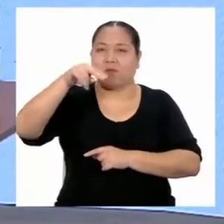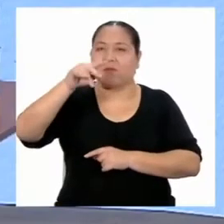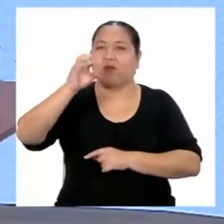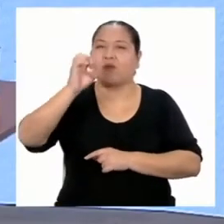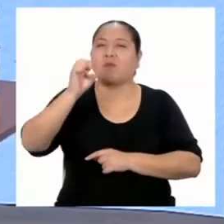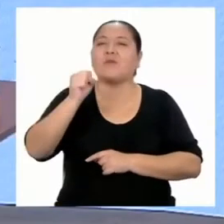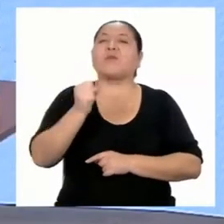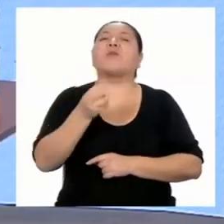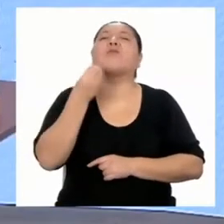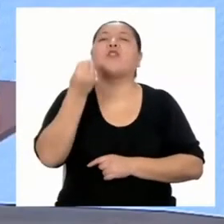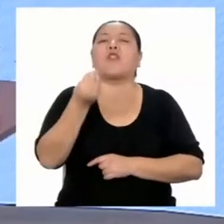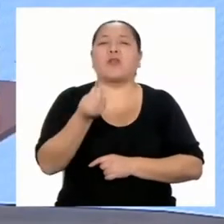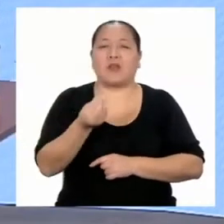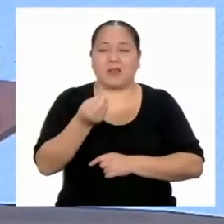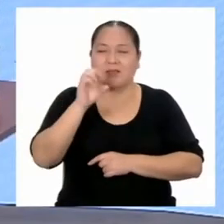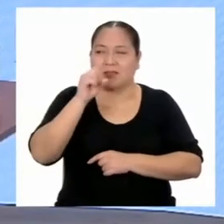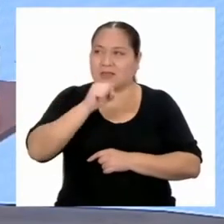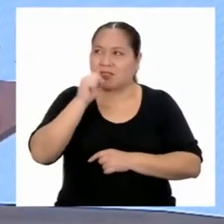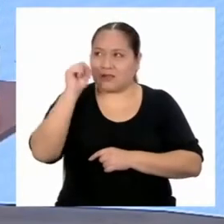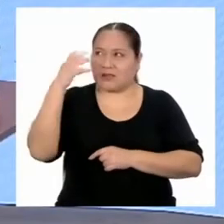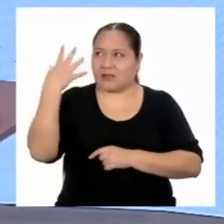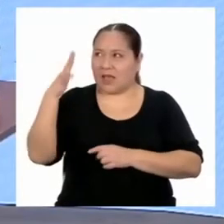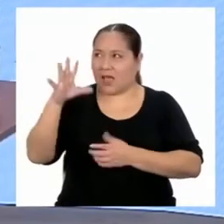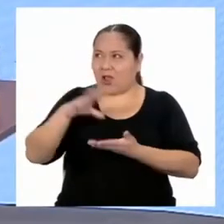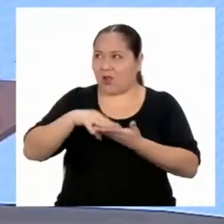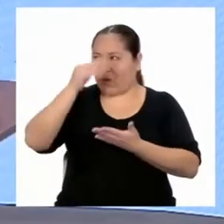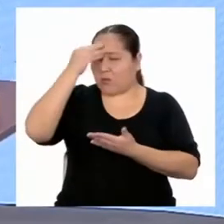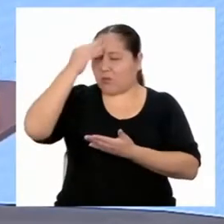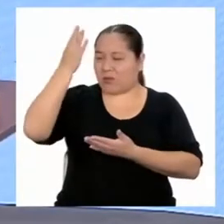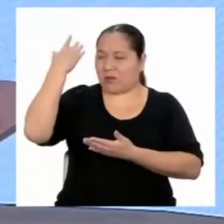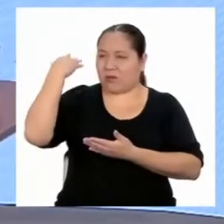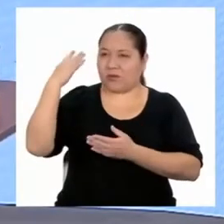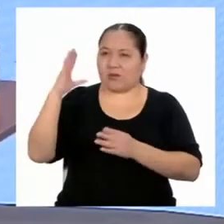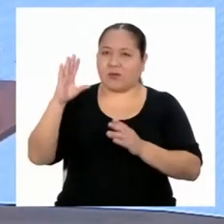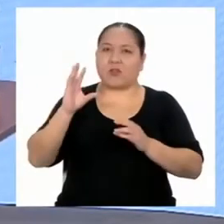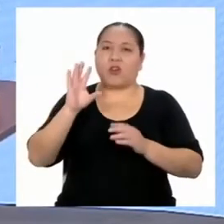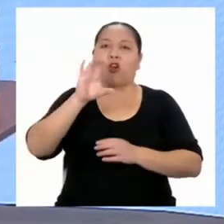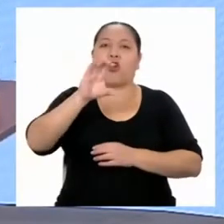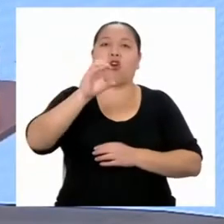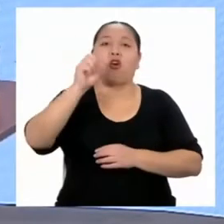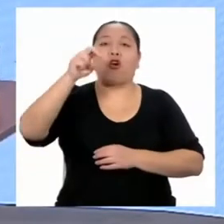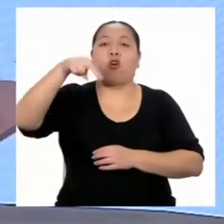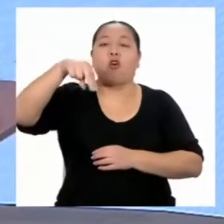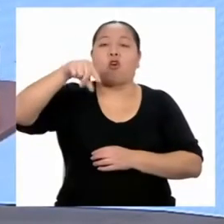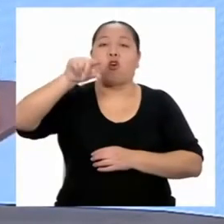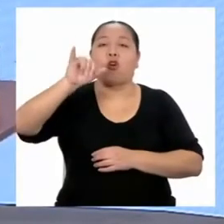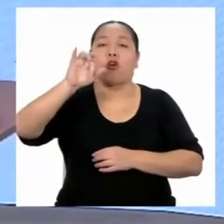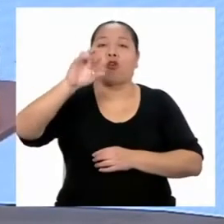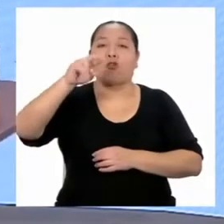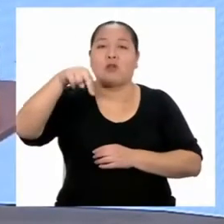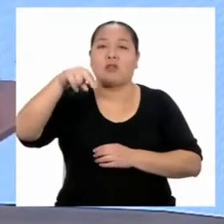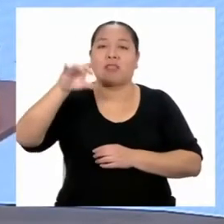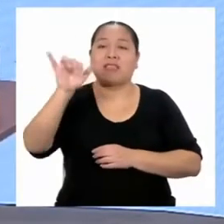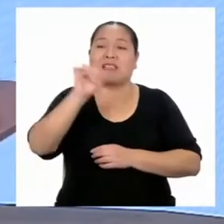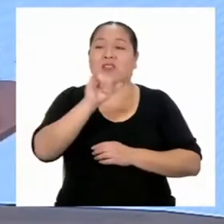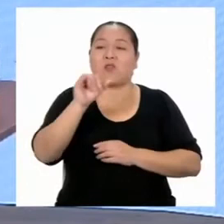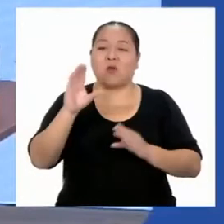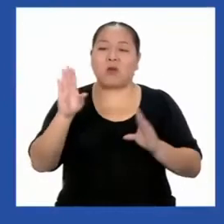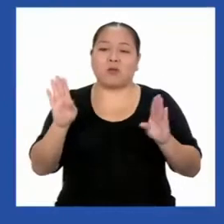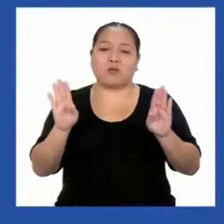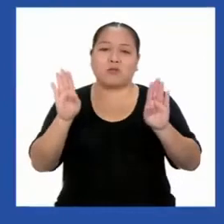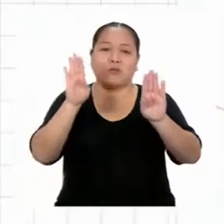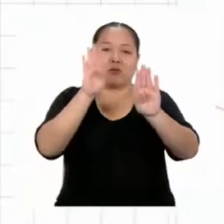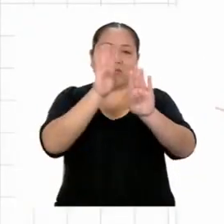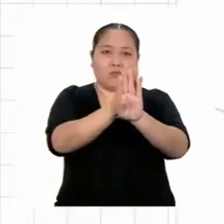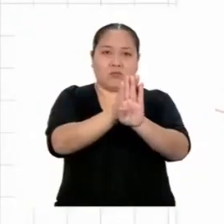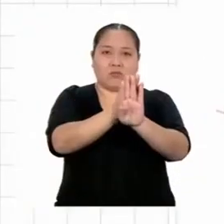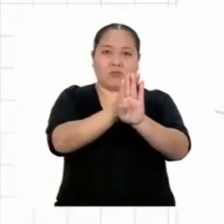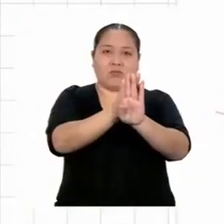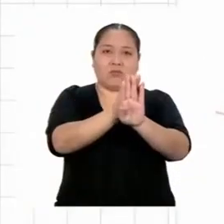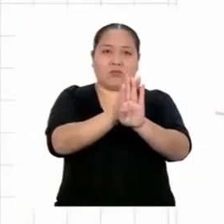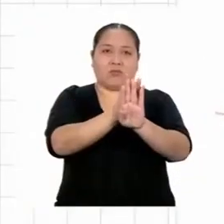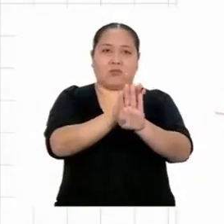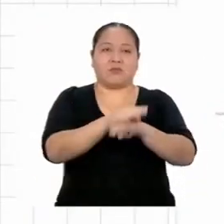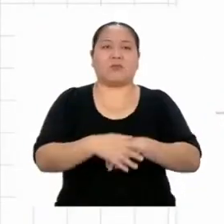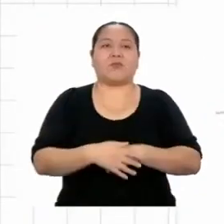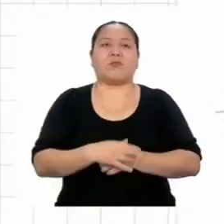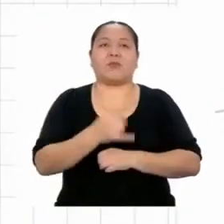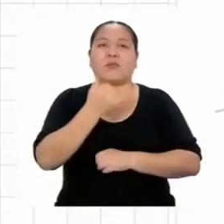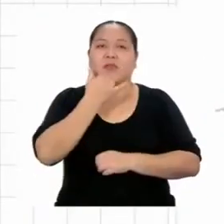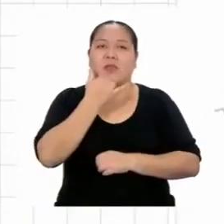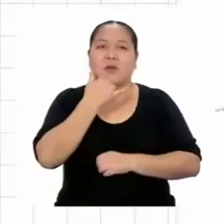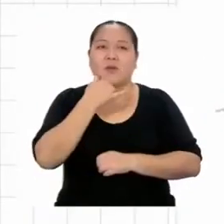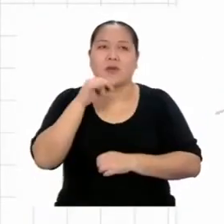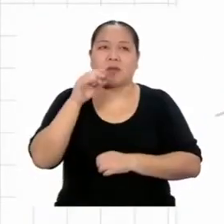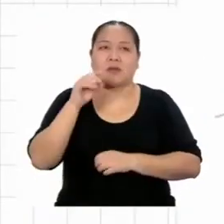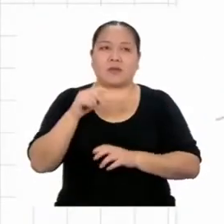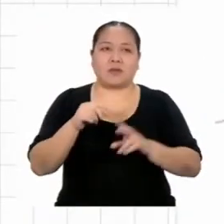Sí, justo eso lo aprendí hace poco. Son congruentes porque tienen el mismo tamaño y forma. ¿Y qué pasaría si